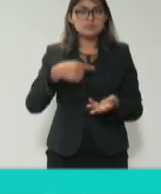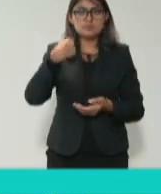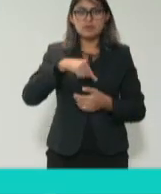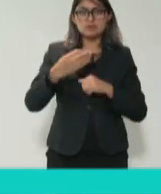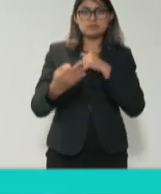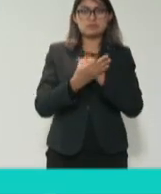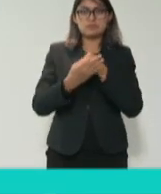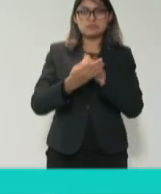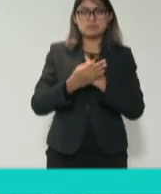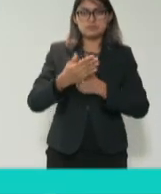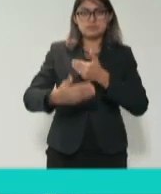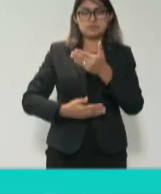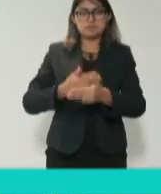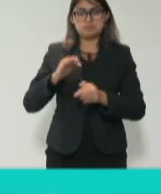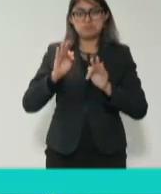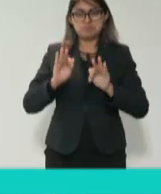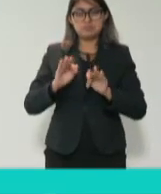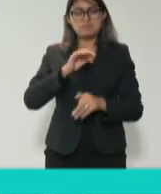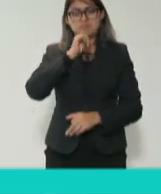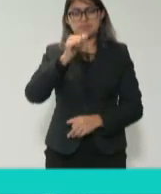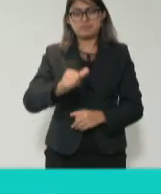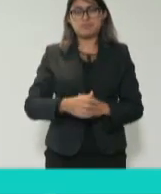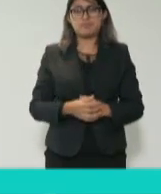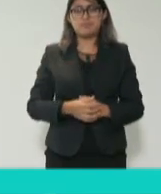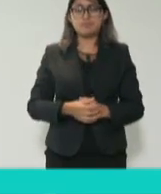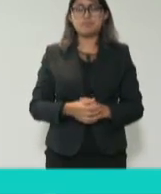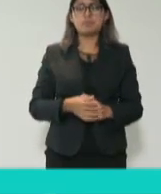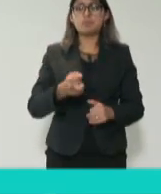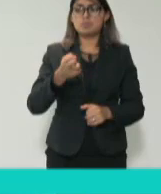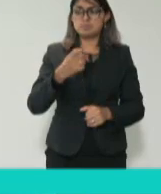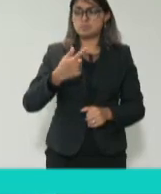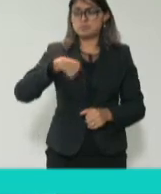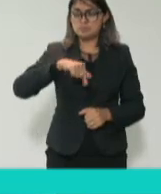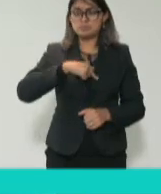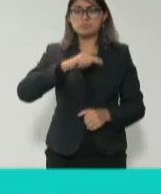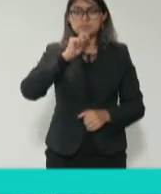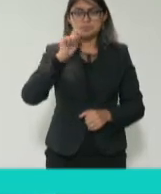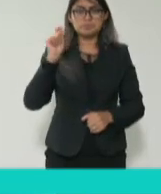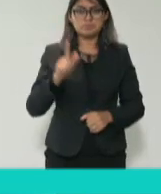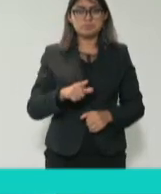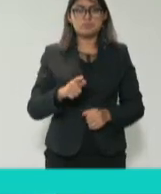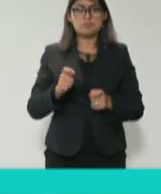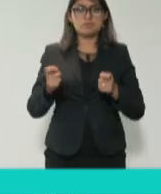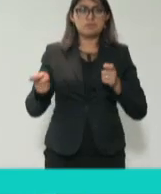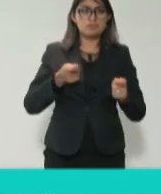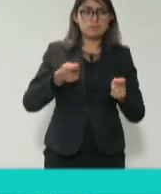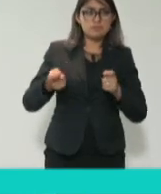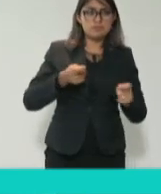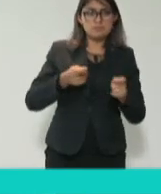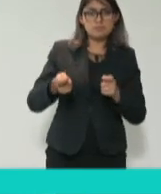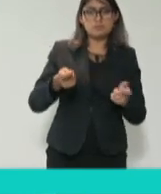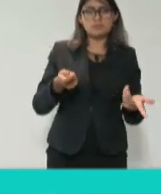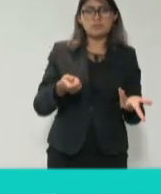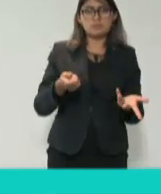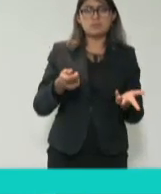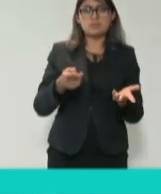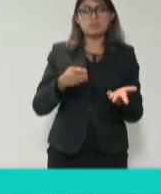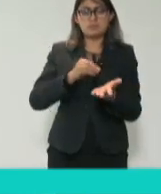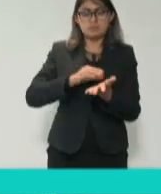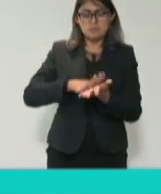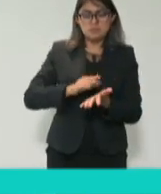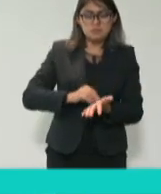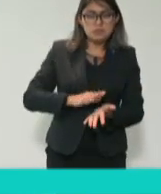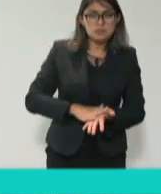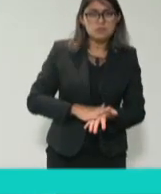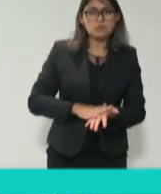eficiente. Y por tanto, entonces estamos generando también una gestión documental en sus diferentes fases